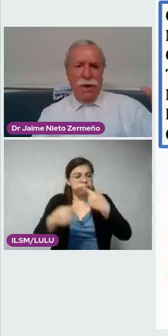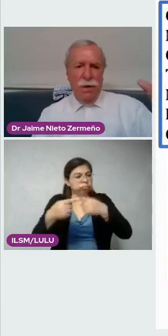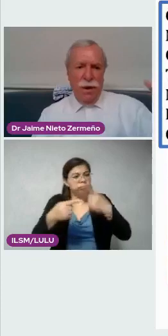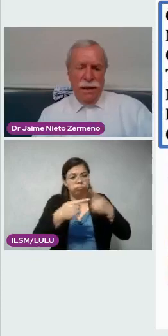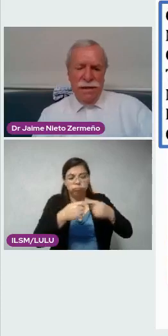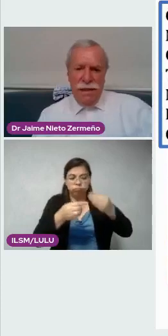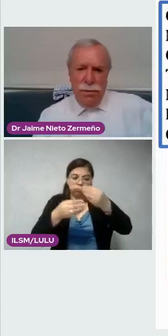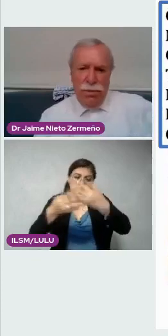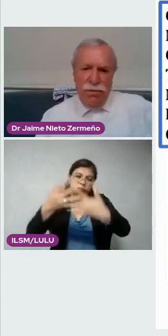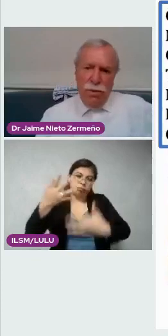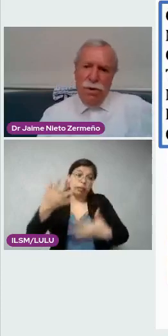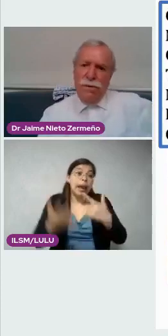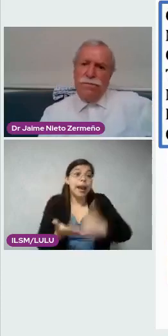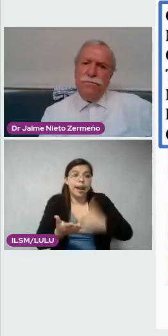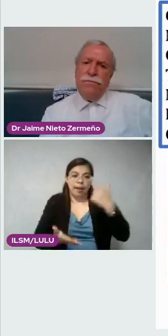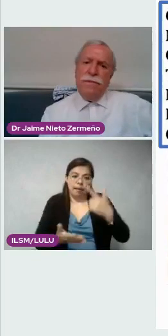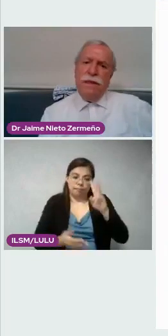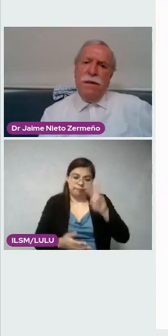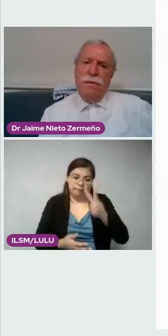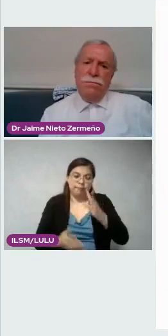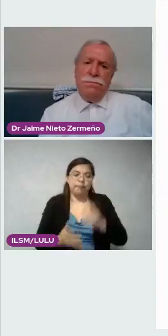sin ninguna duda. La que sigue, por favor.